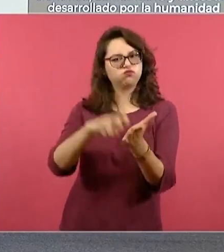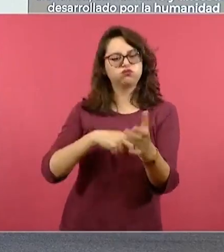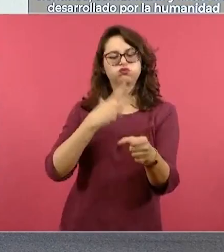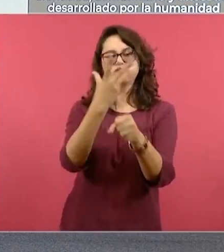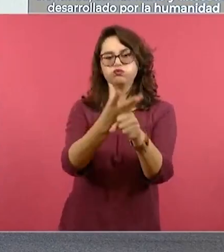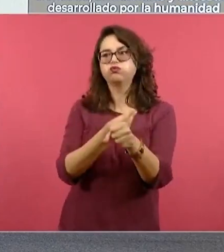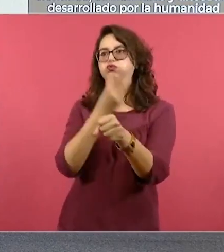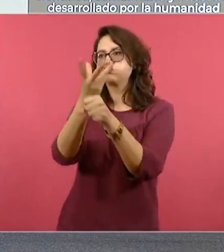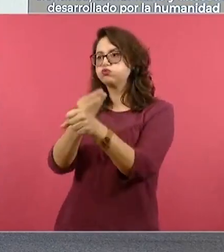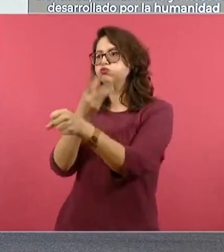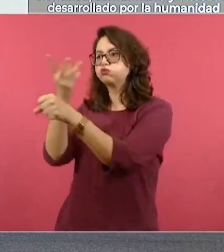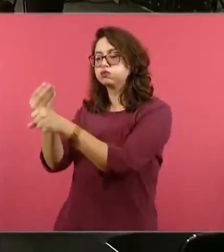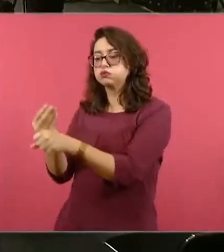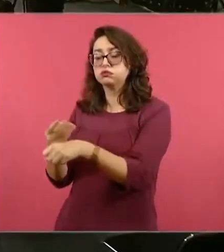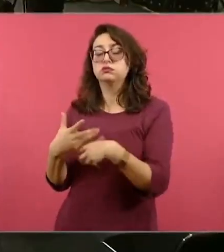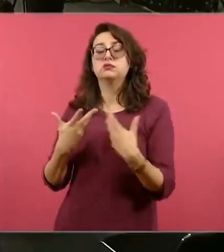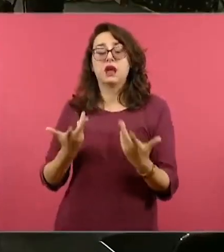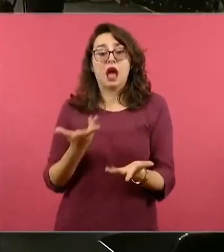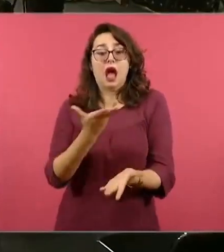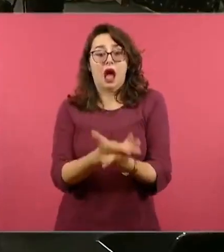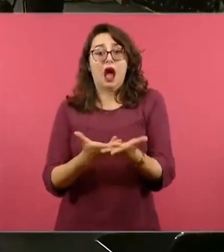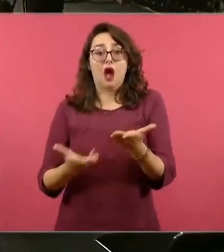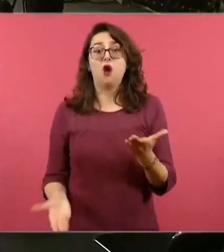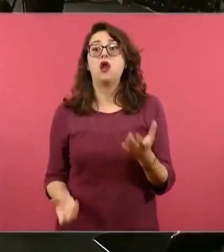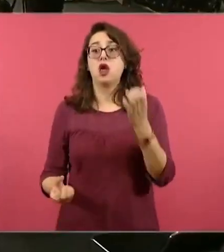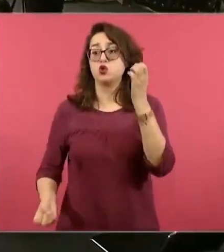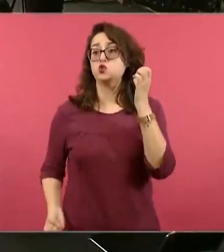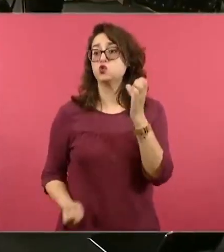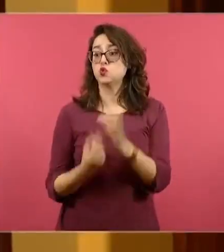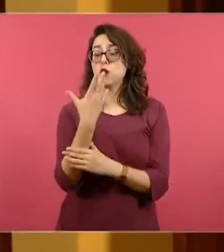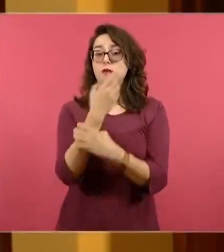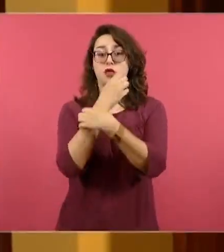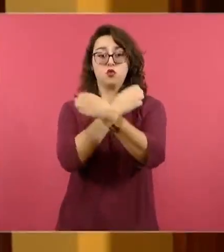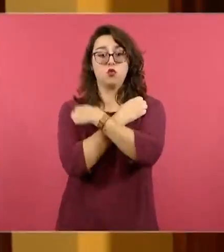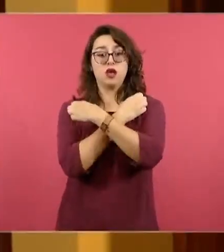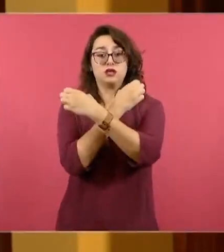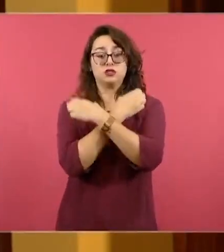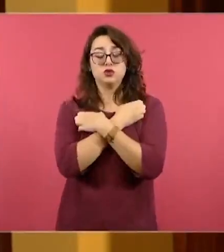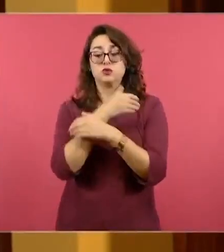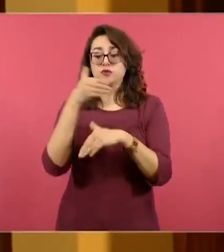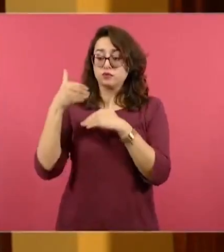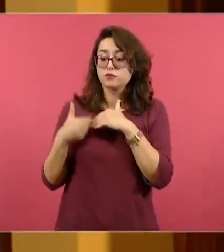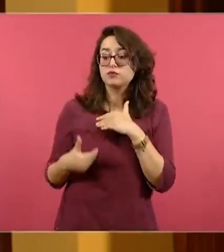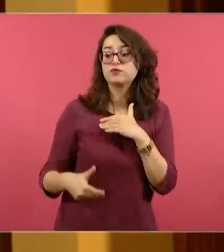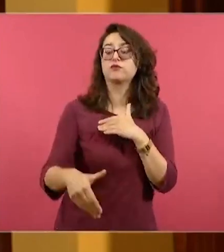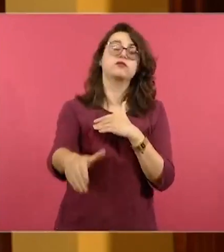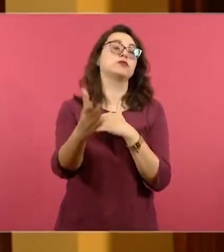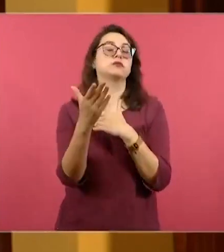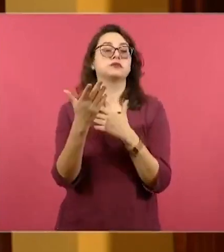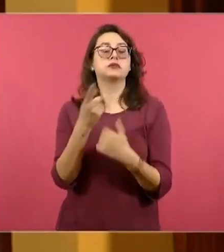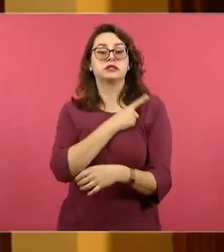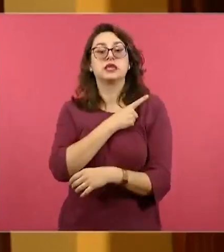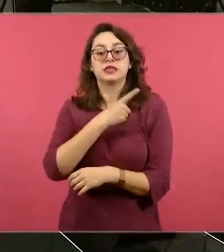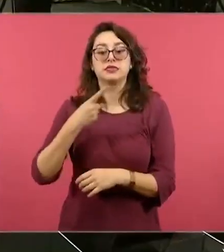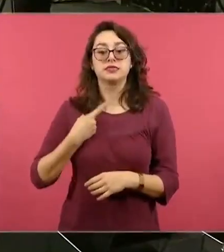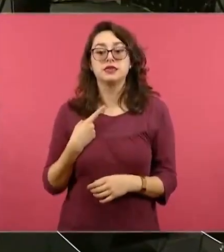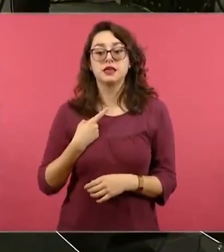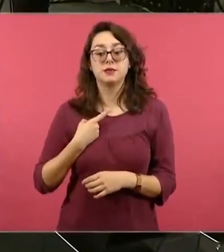asumen como una guía para poder caminar ese camino, caminar ese periplo.